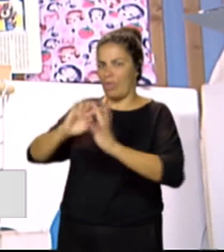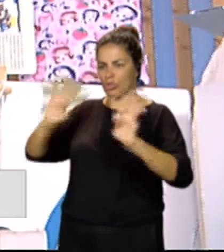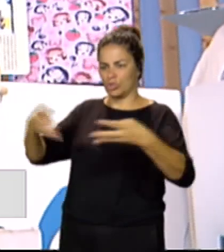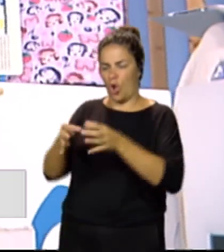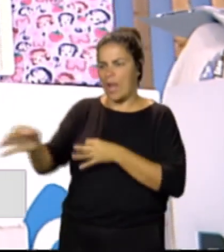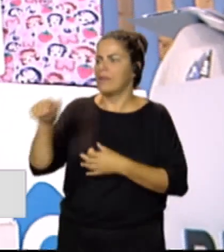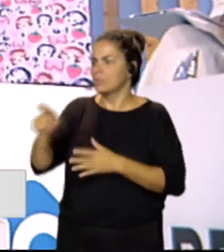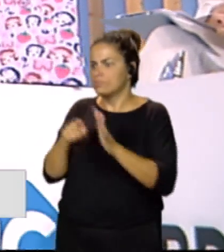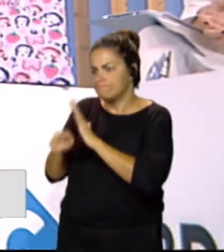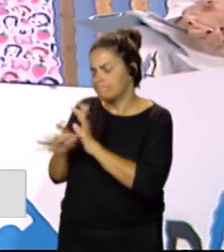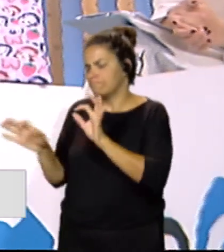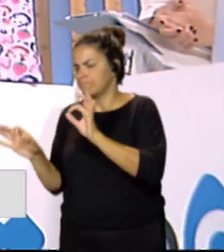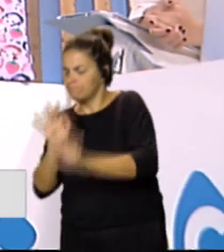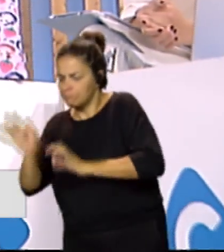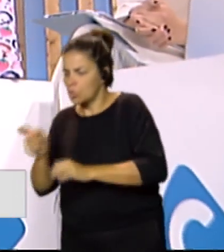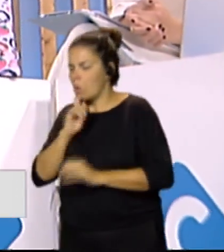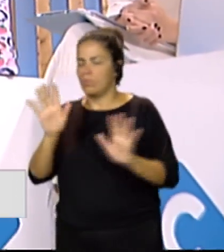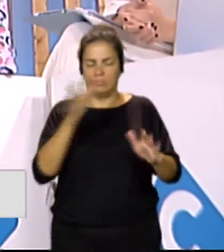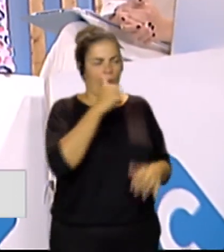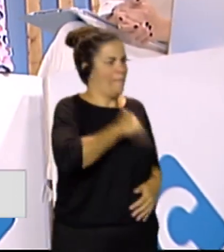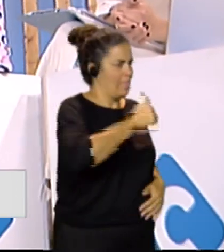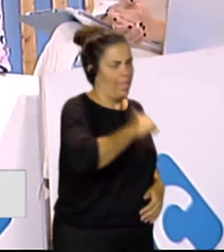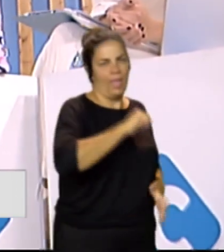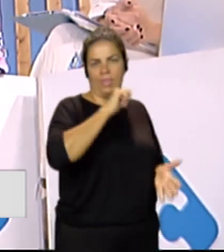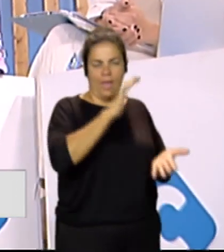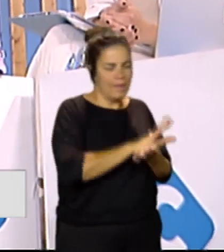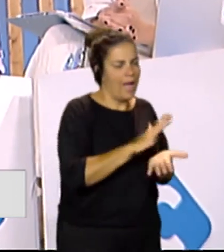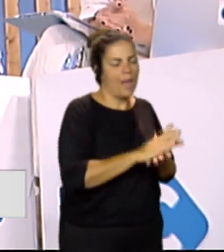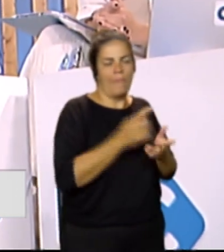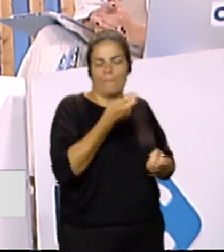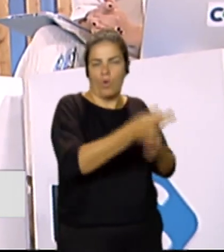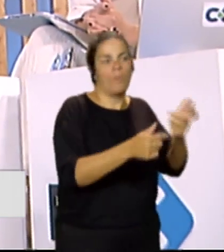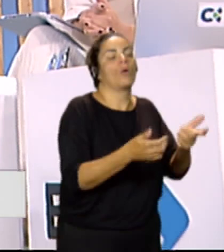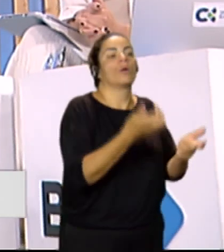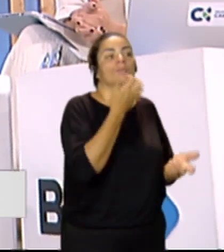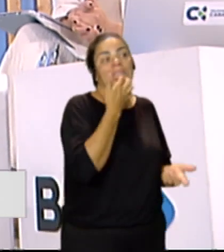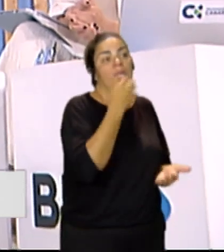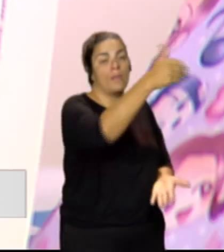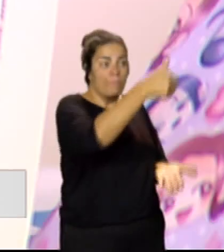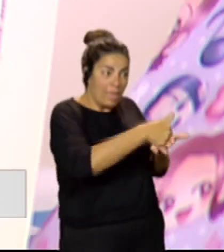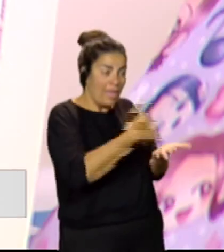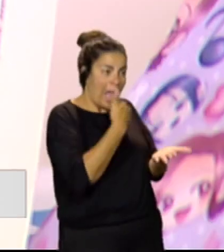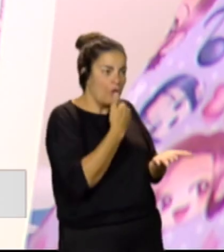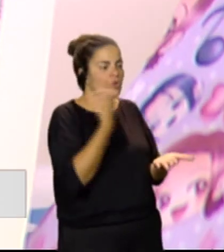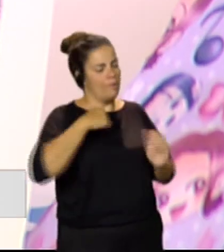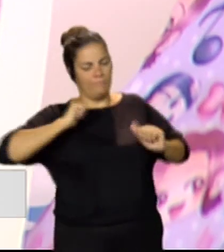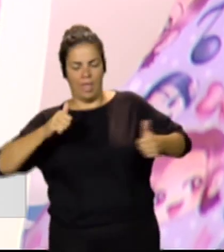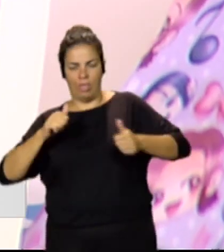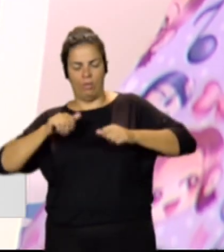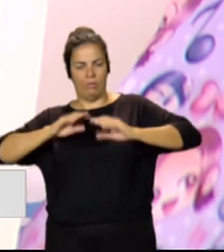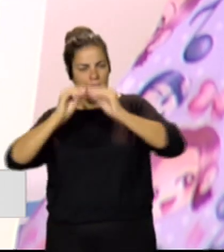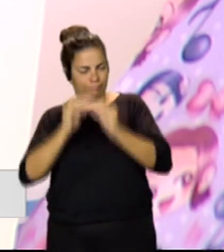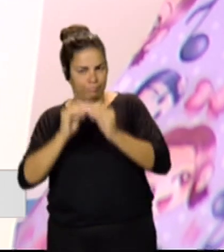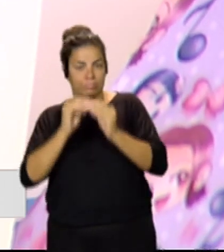Pues con paciencia, con calma y poco a poco. Trabajo bajo encargo, así que cuando entra un pedido me pongo a confeccionarlo